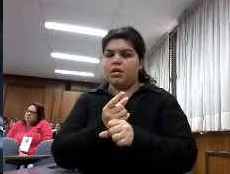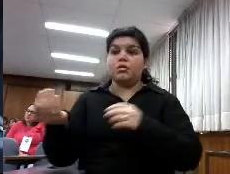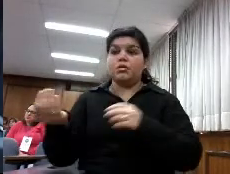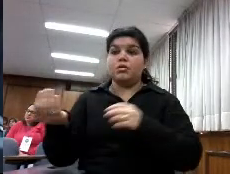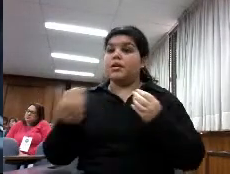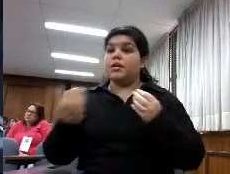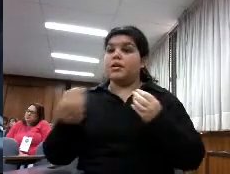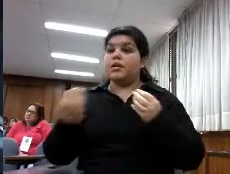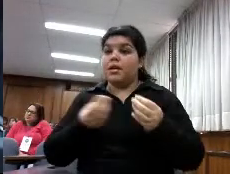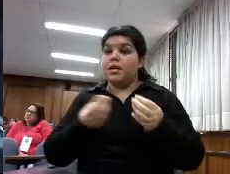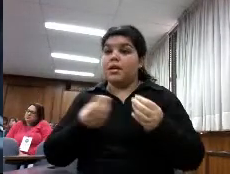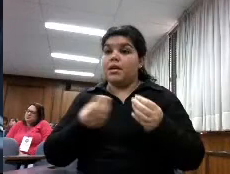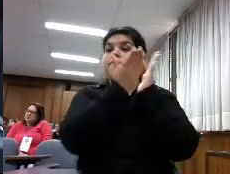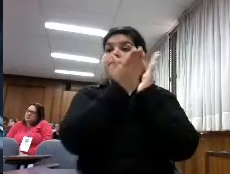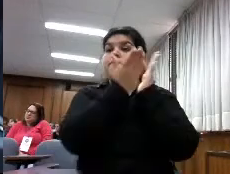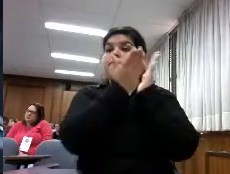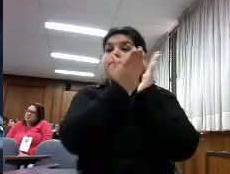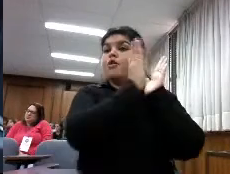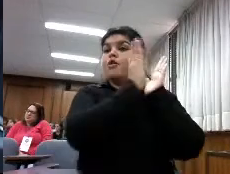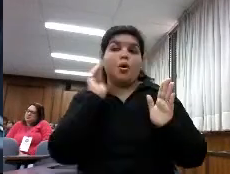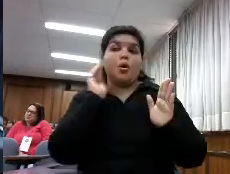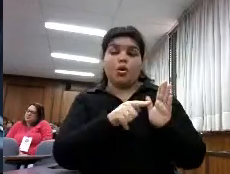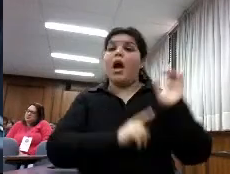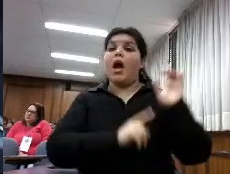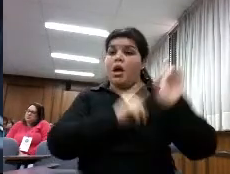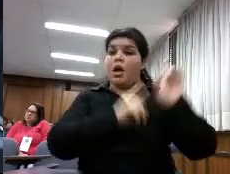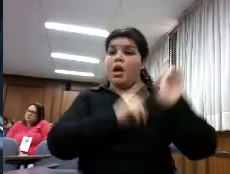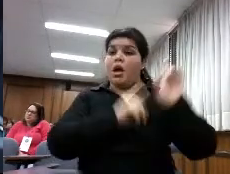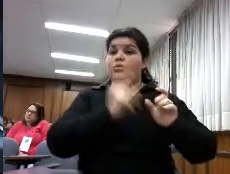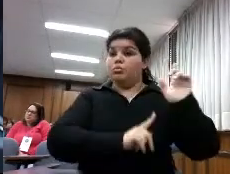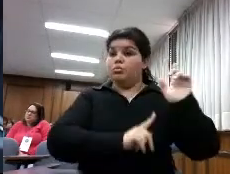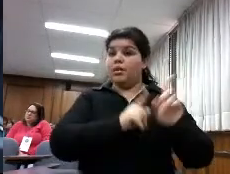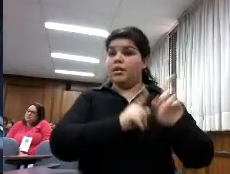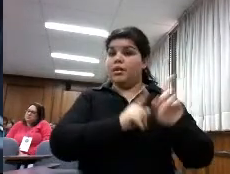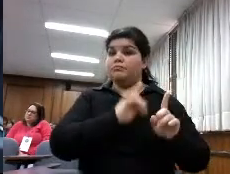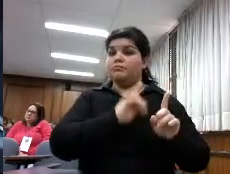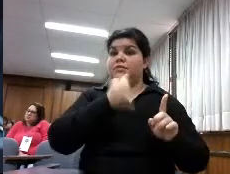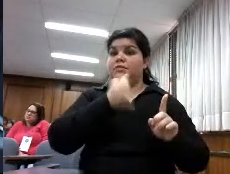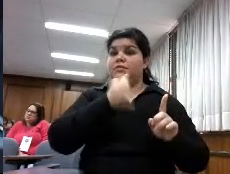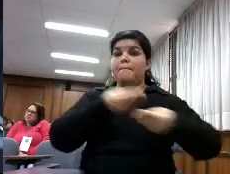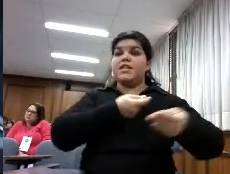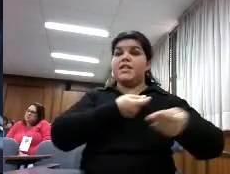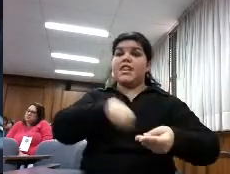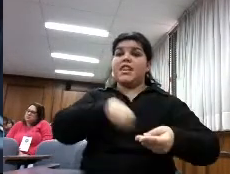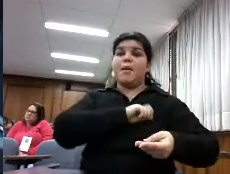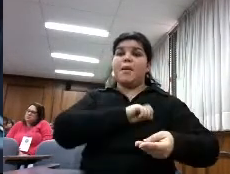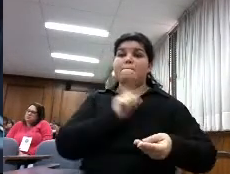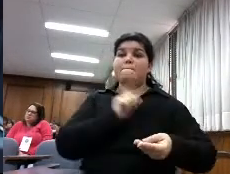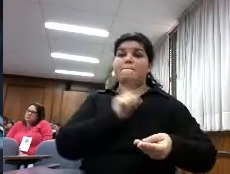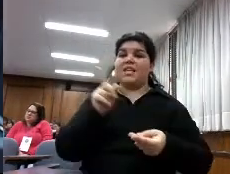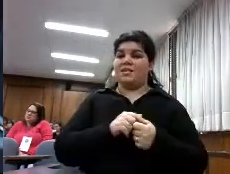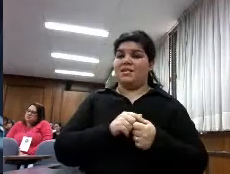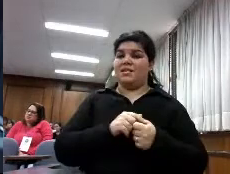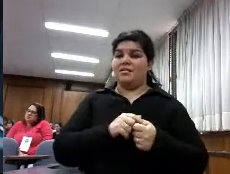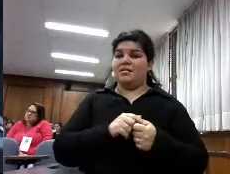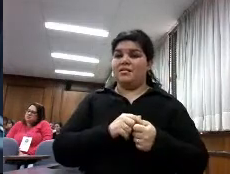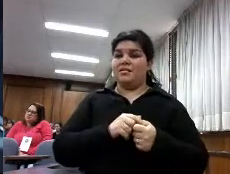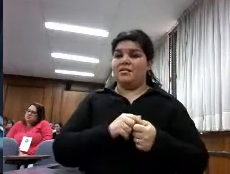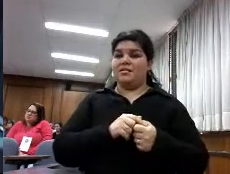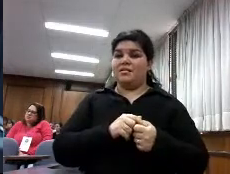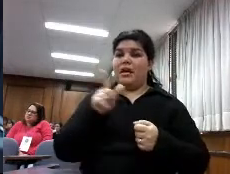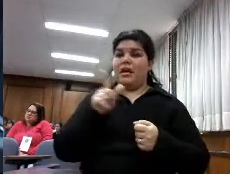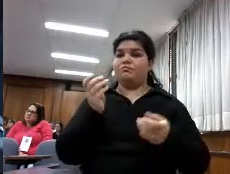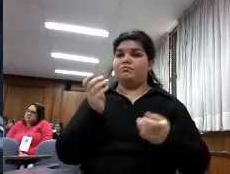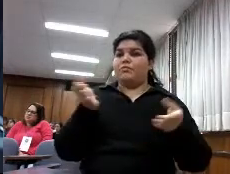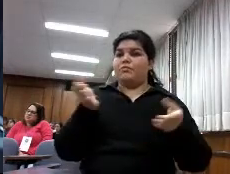estadounidenses no la mayoría están trabajando con esta empresa española que es de Cartagena de Murcia que se llama Overdrive bueno las